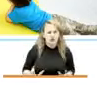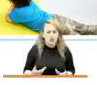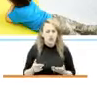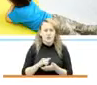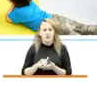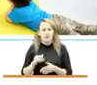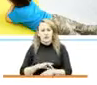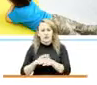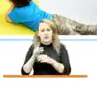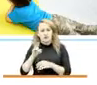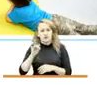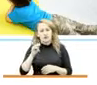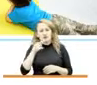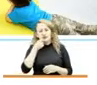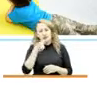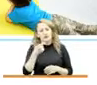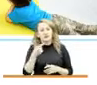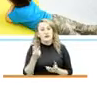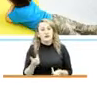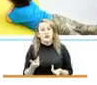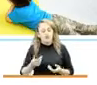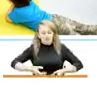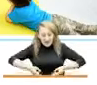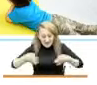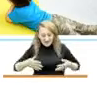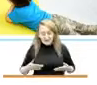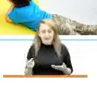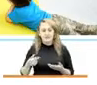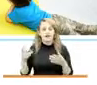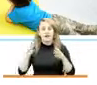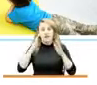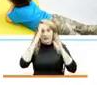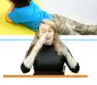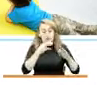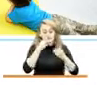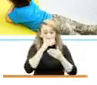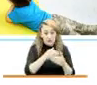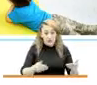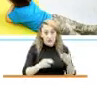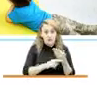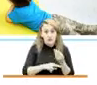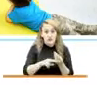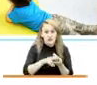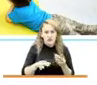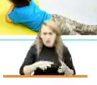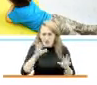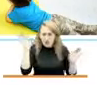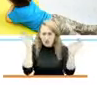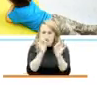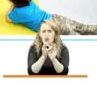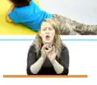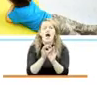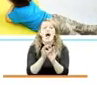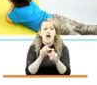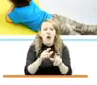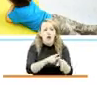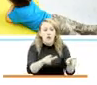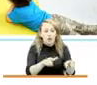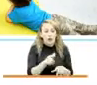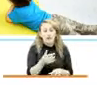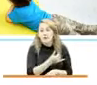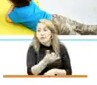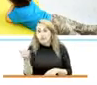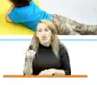doctora Susana, garantizar que esa atención de la primera infancia estuviera focalizada en los lugares con mayores